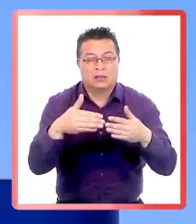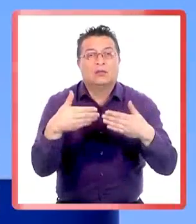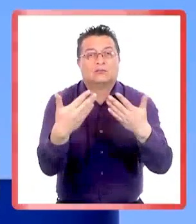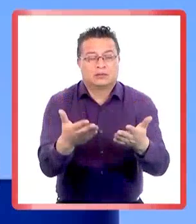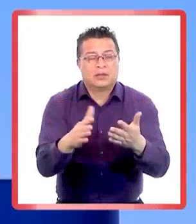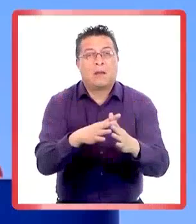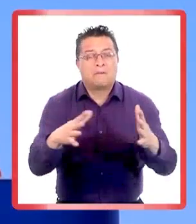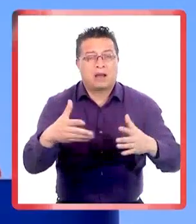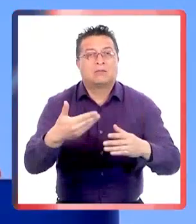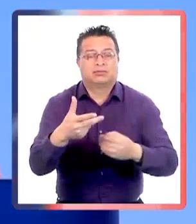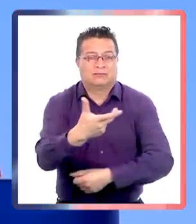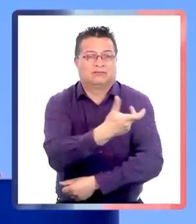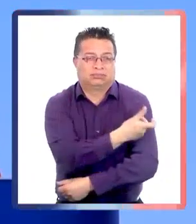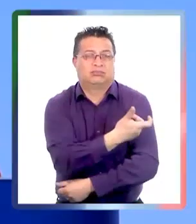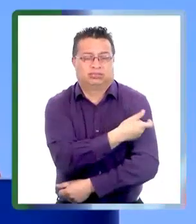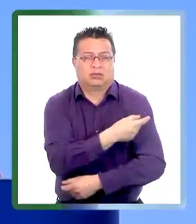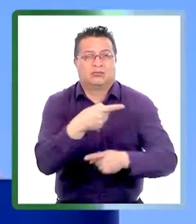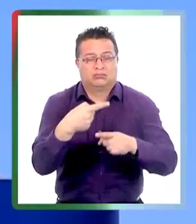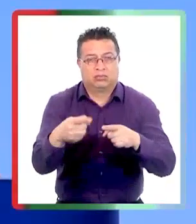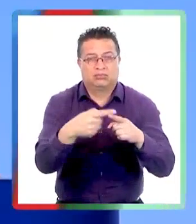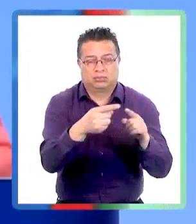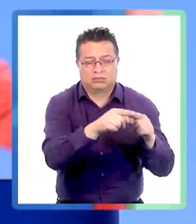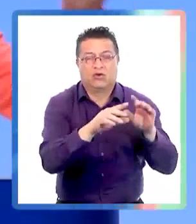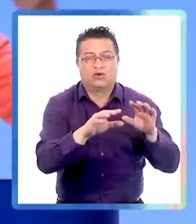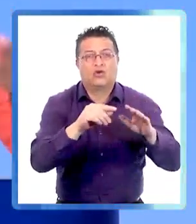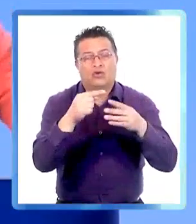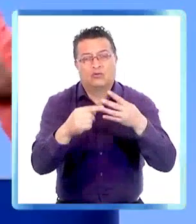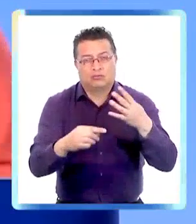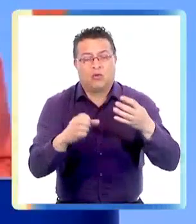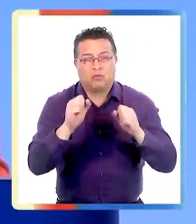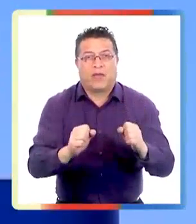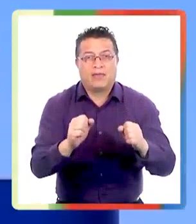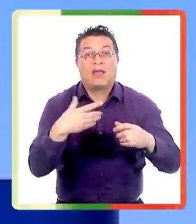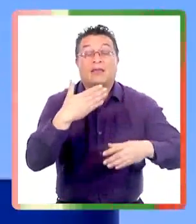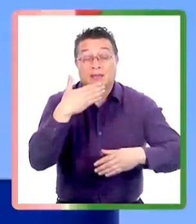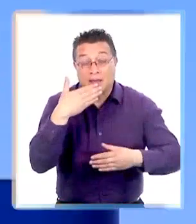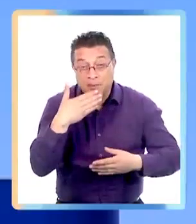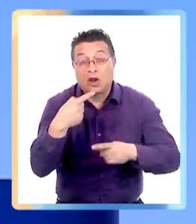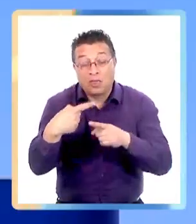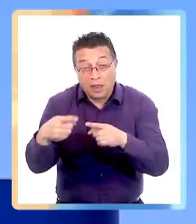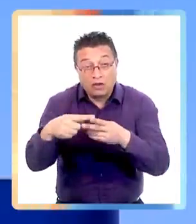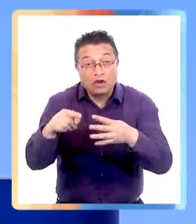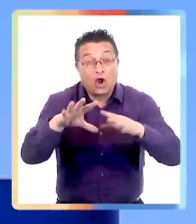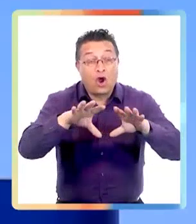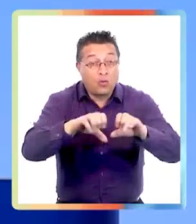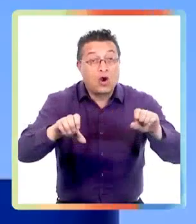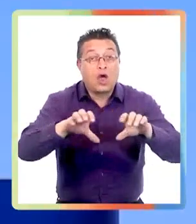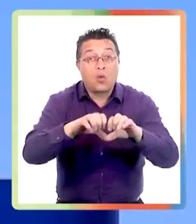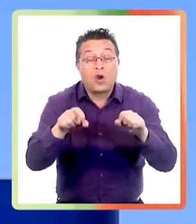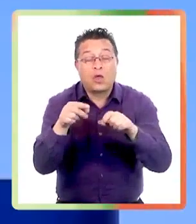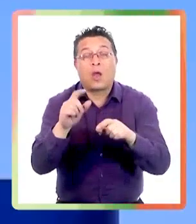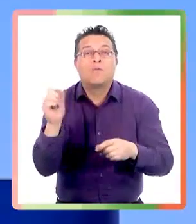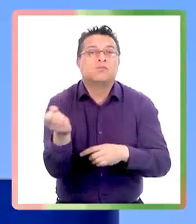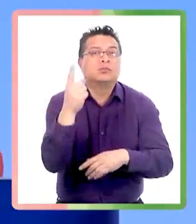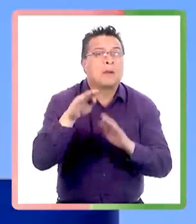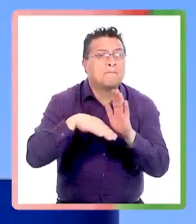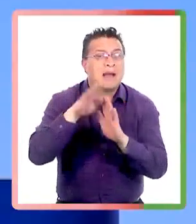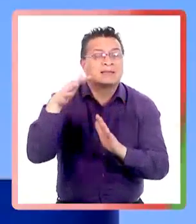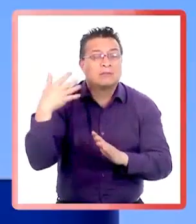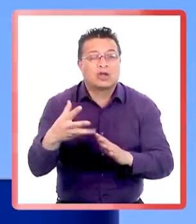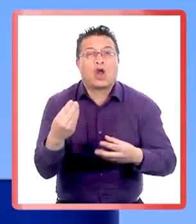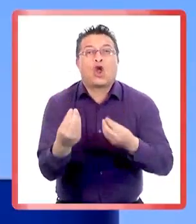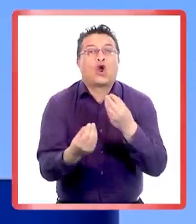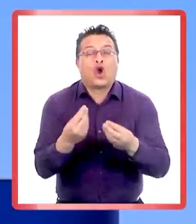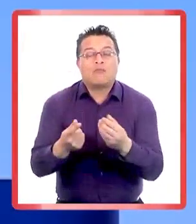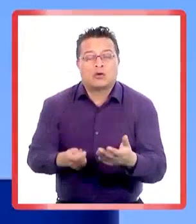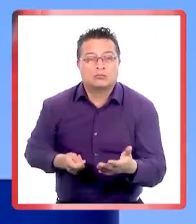de cable a producir las principales vacunas de mRNA mensajero. Y podemos también definir en diferentes sectores qué prioridades